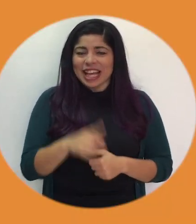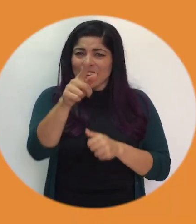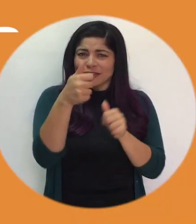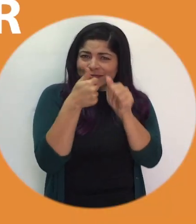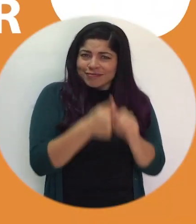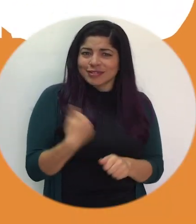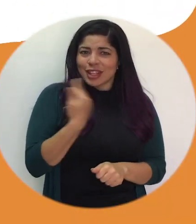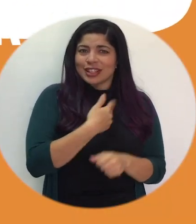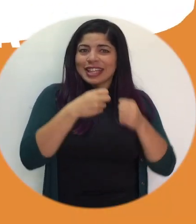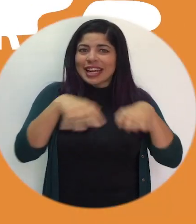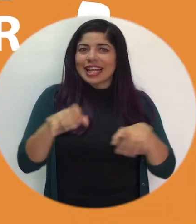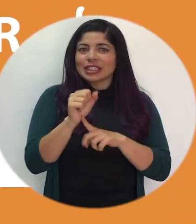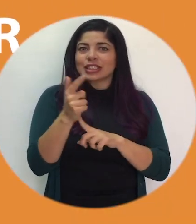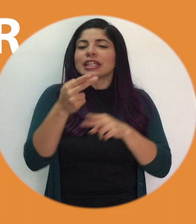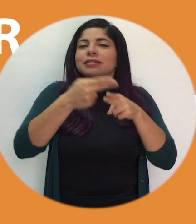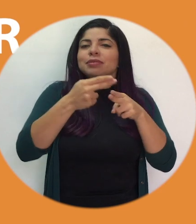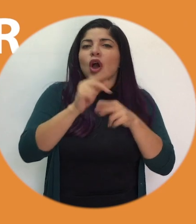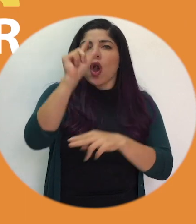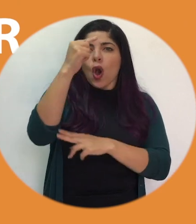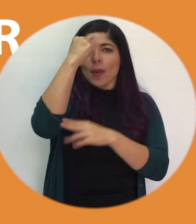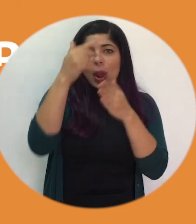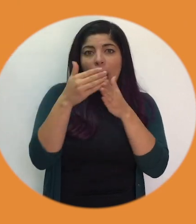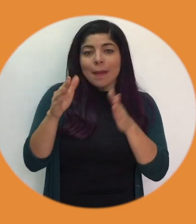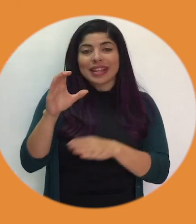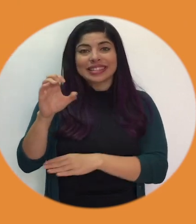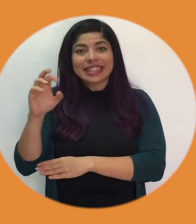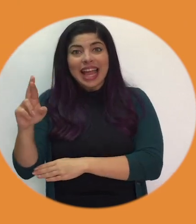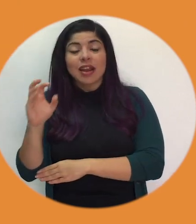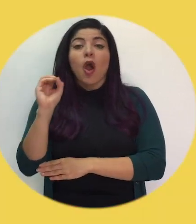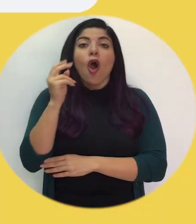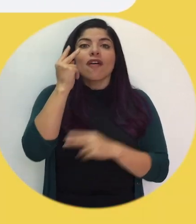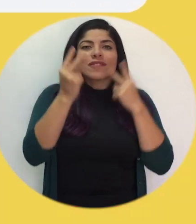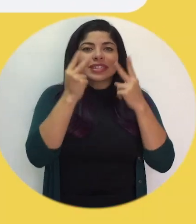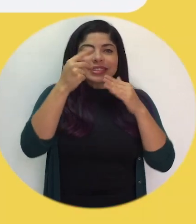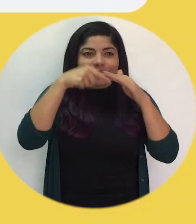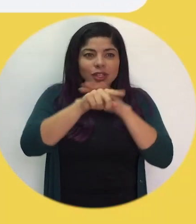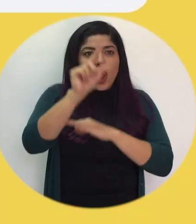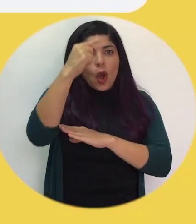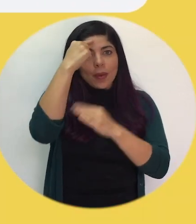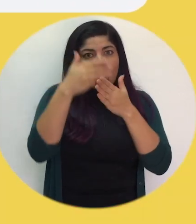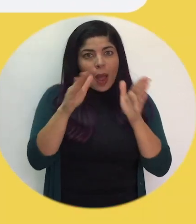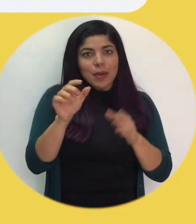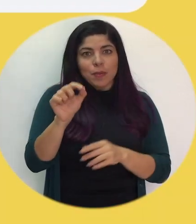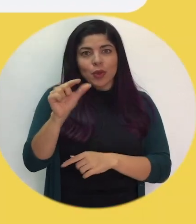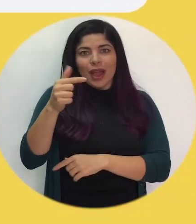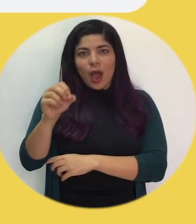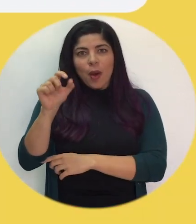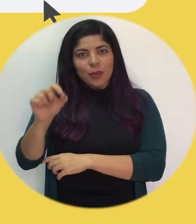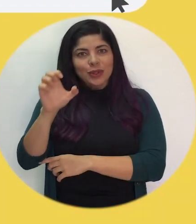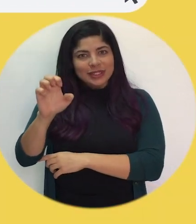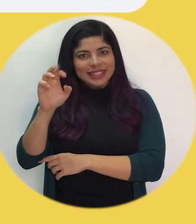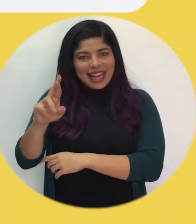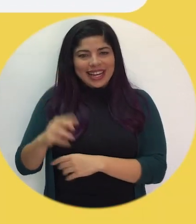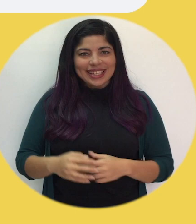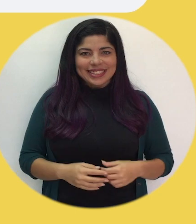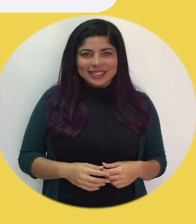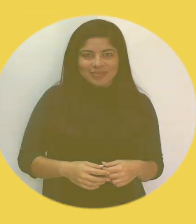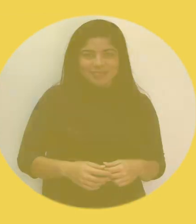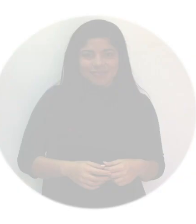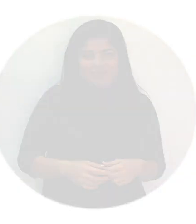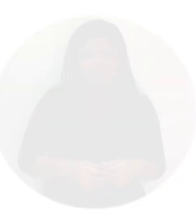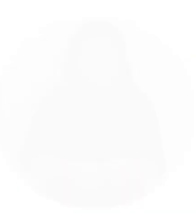Seguinos en redes sociales con el usuario Gobierno Abierto CR o visita gobiernoabierto.go.cr